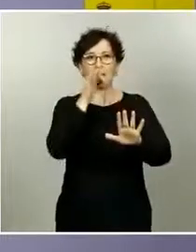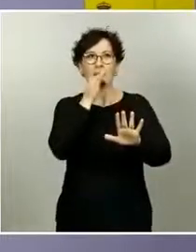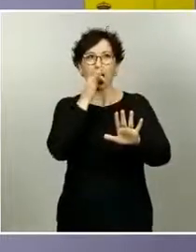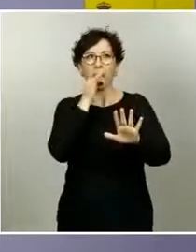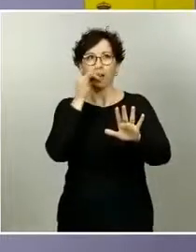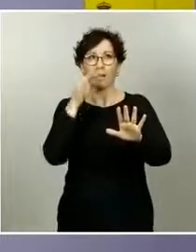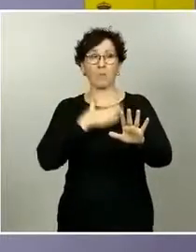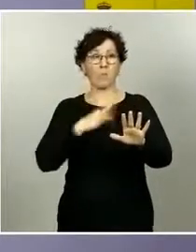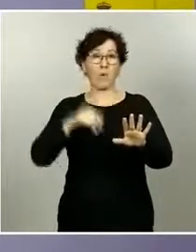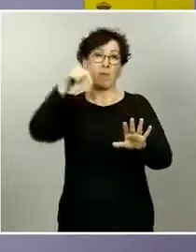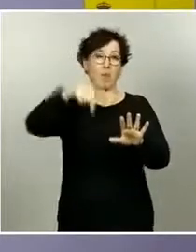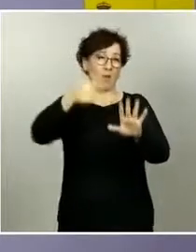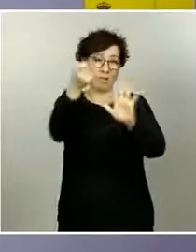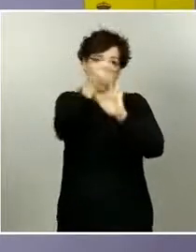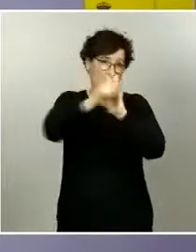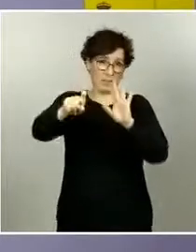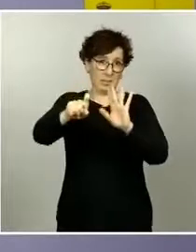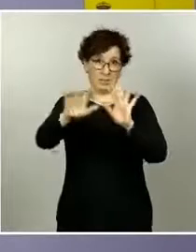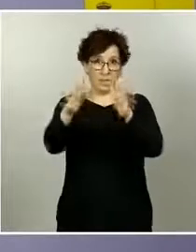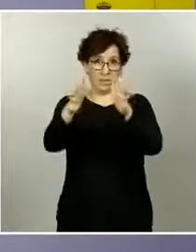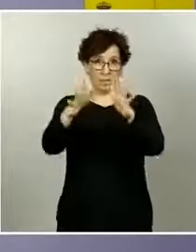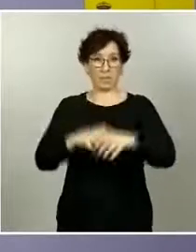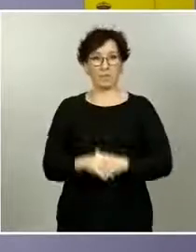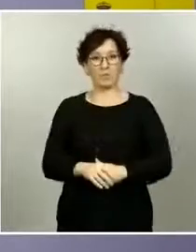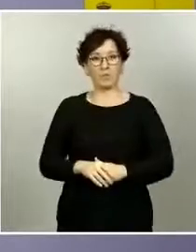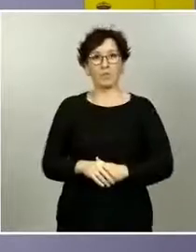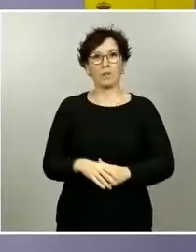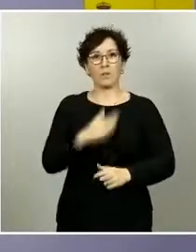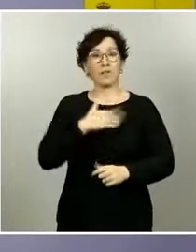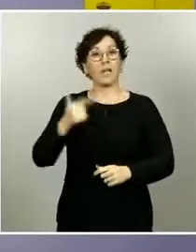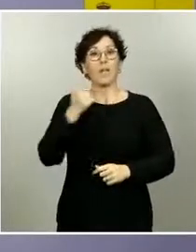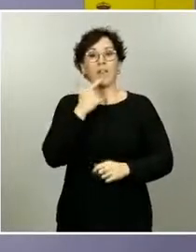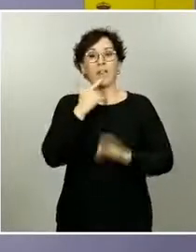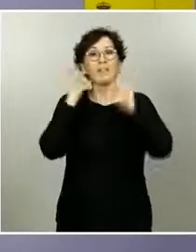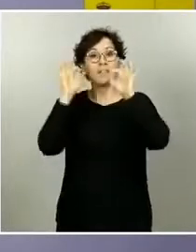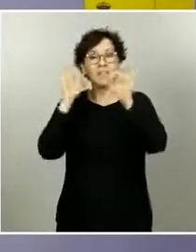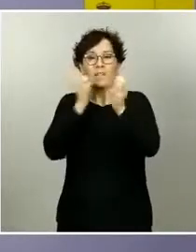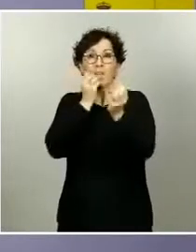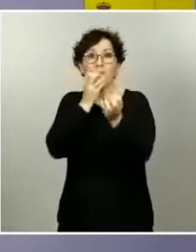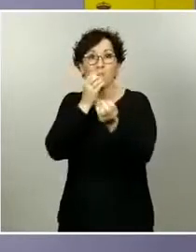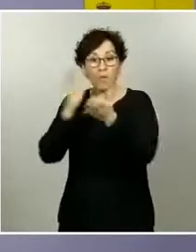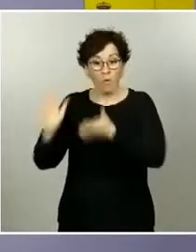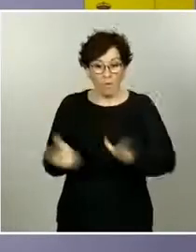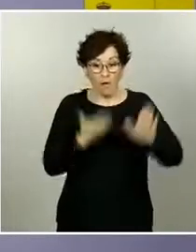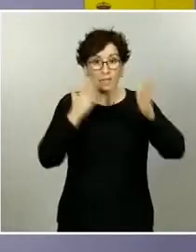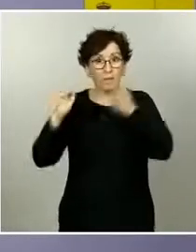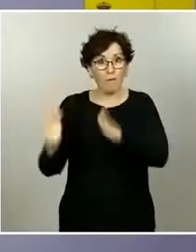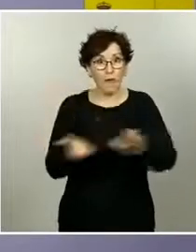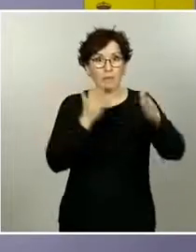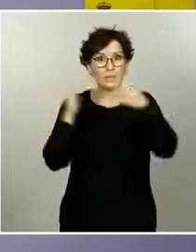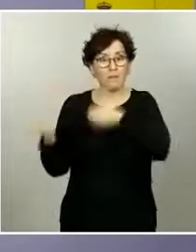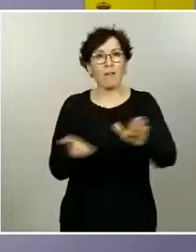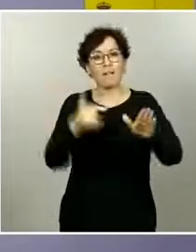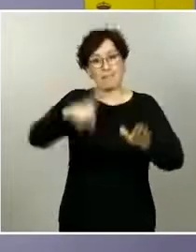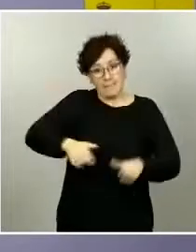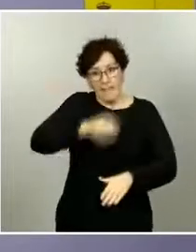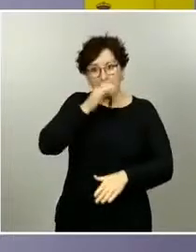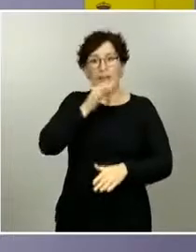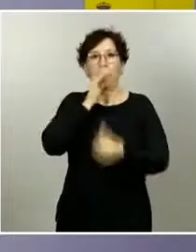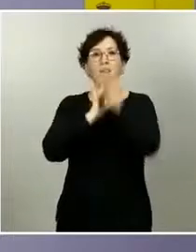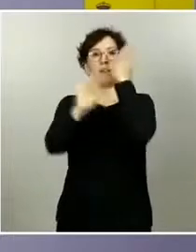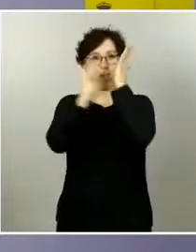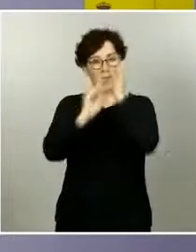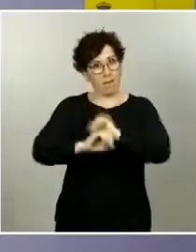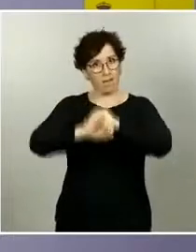pasado fue en torno a las siete y algo de la tarde. Pensemos que pudiera tener un ritmo parecido también en la tarde de hoy, de tal manera que toda la información